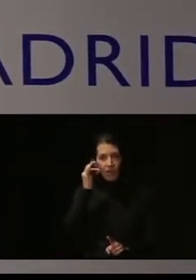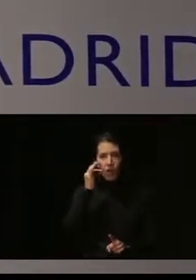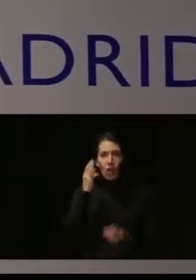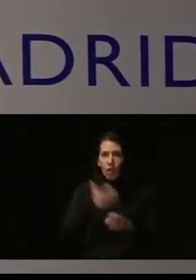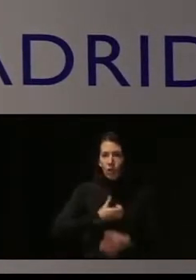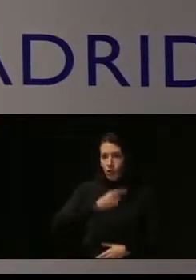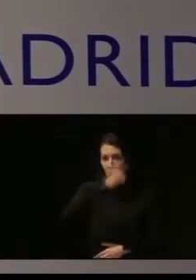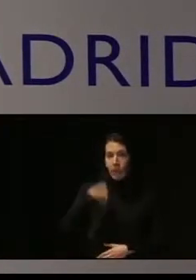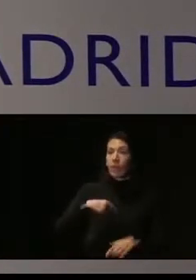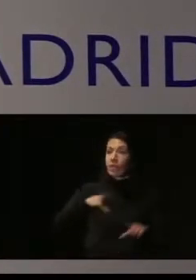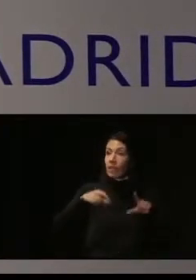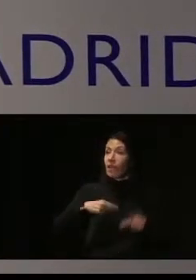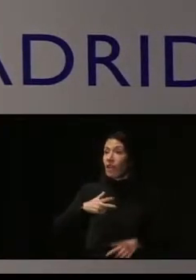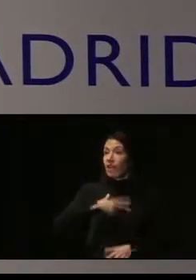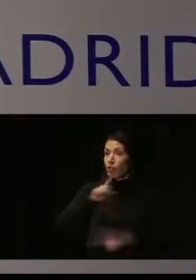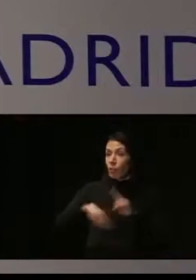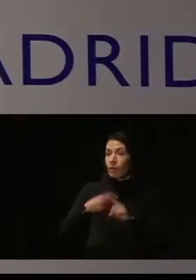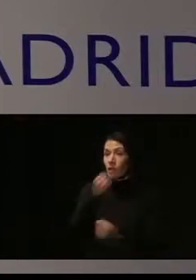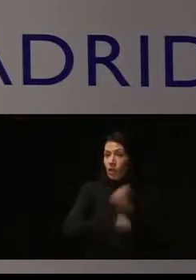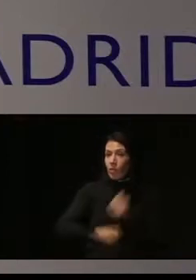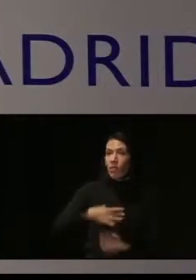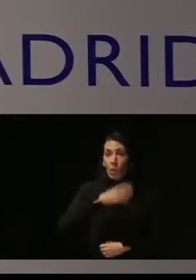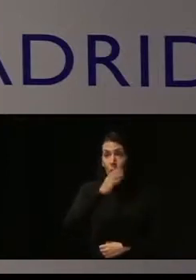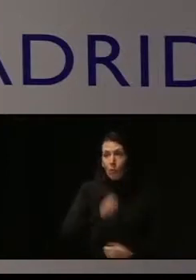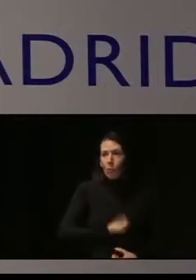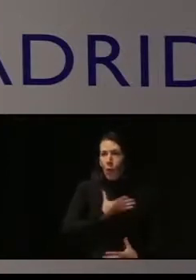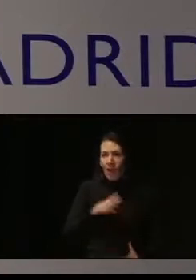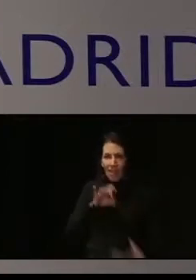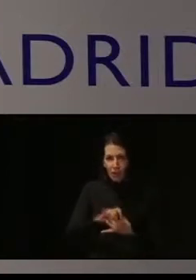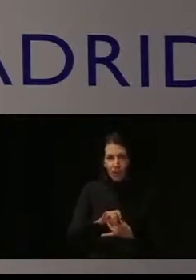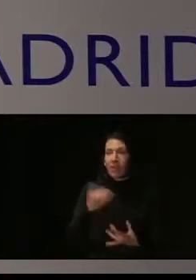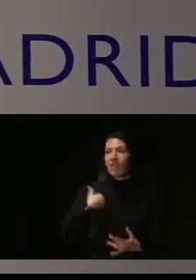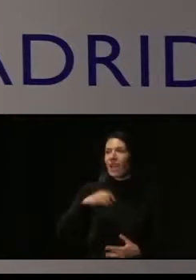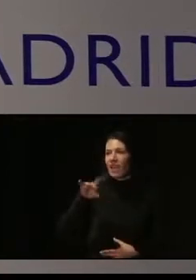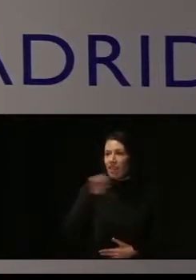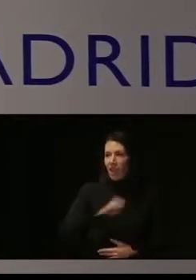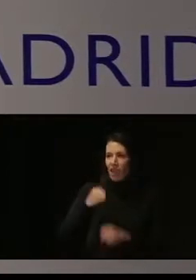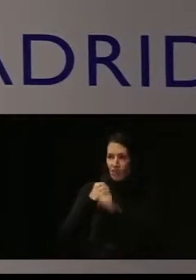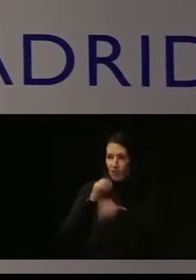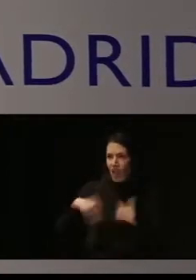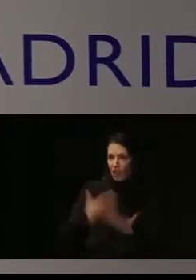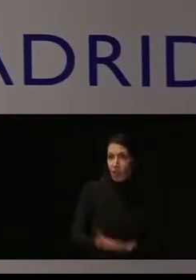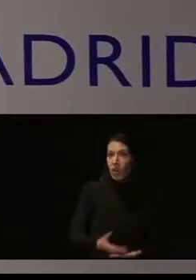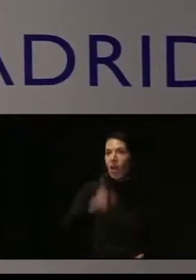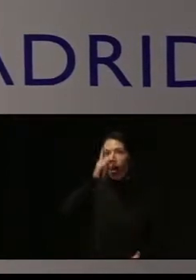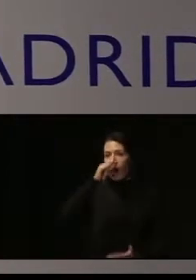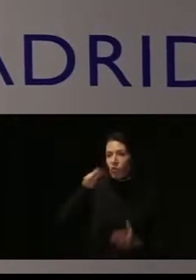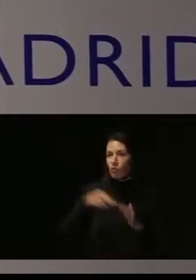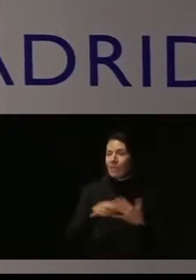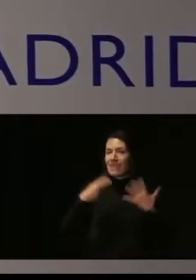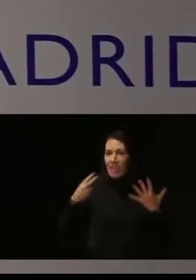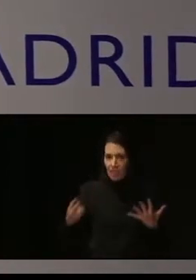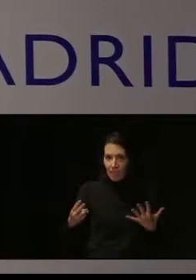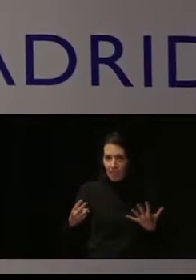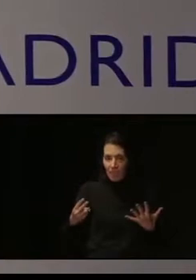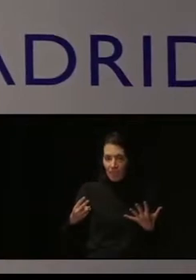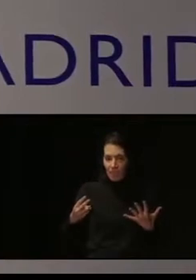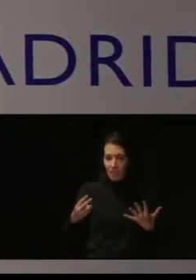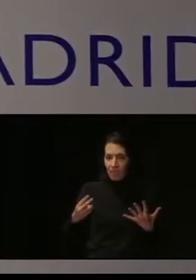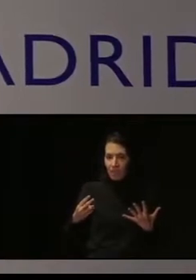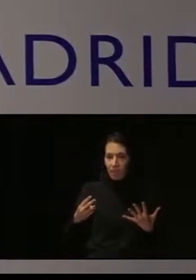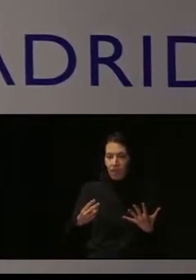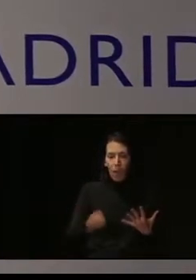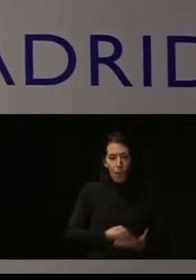licenciada en Derecho y Economía, funcionaria por vocación desde hace más de 15 años. En 2007 une